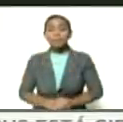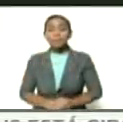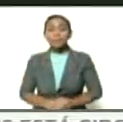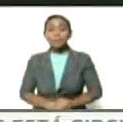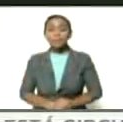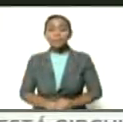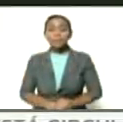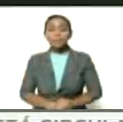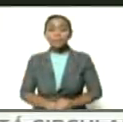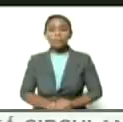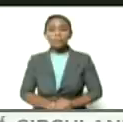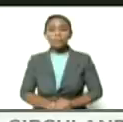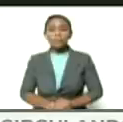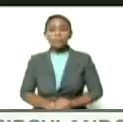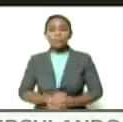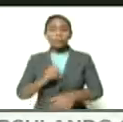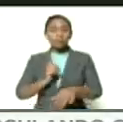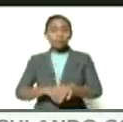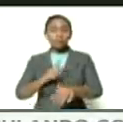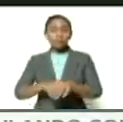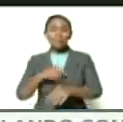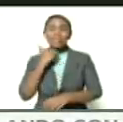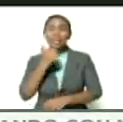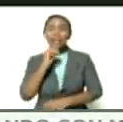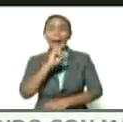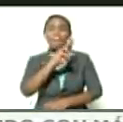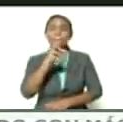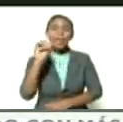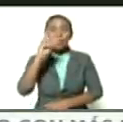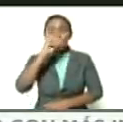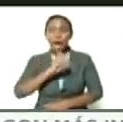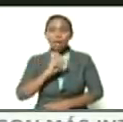durante casi 20 años